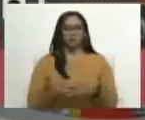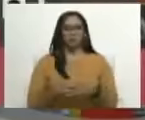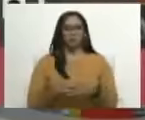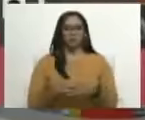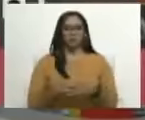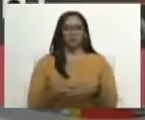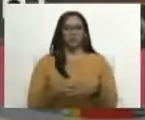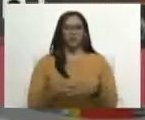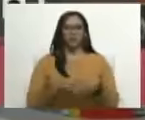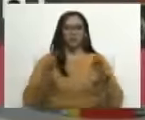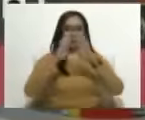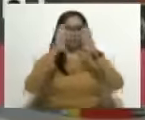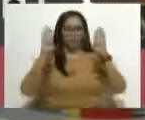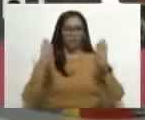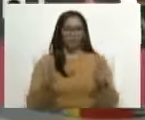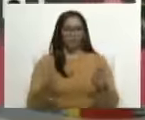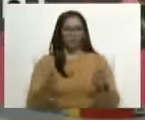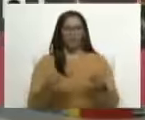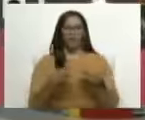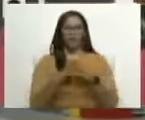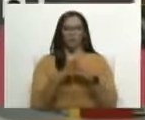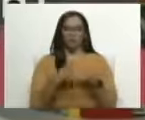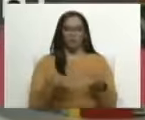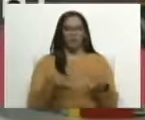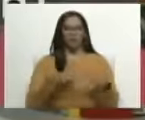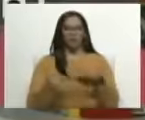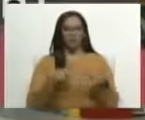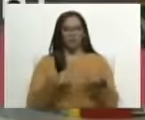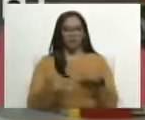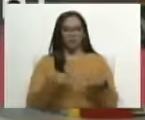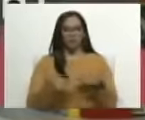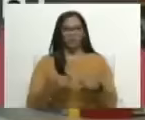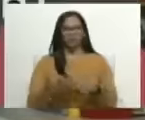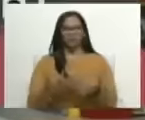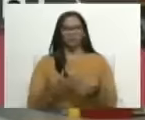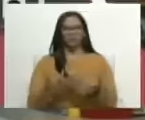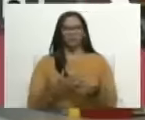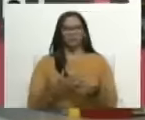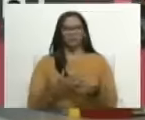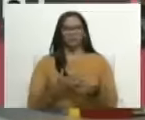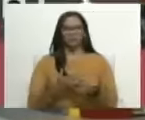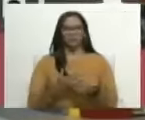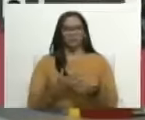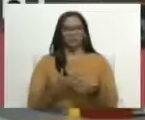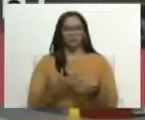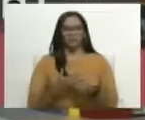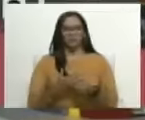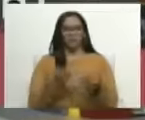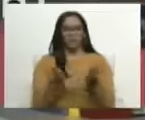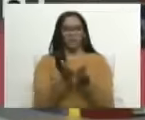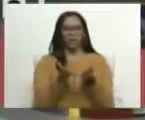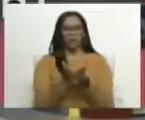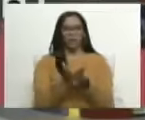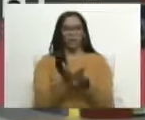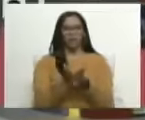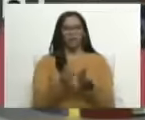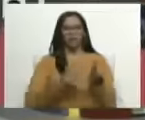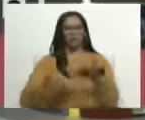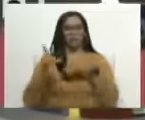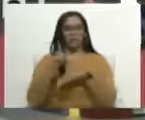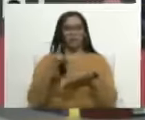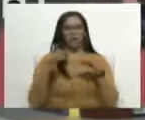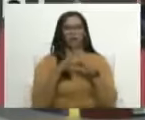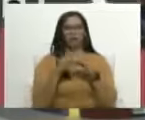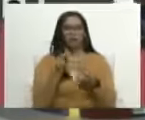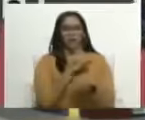geografía, a todos los directores y directoras de escuelas, colegios, liceos, a